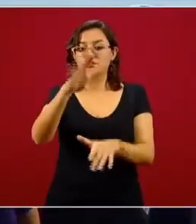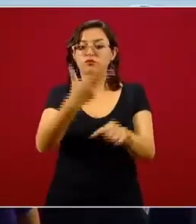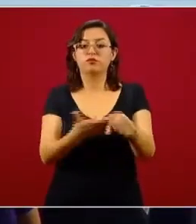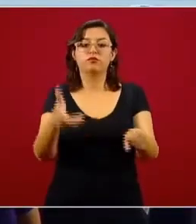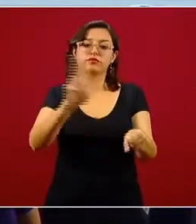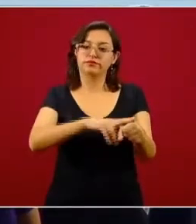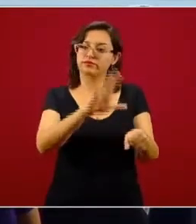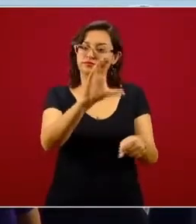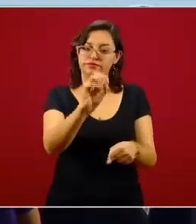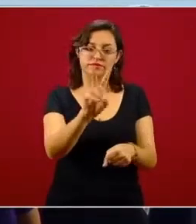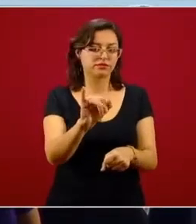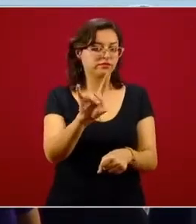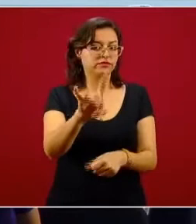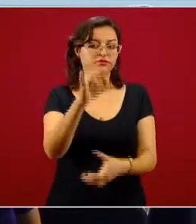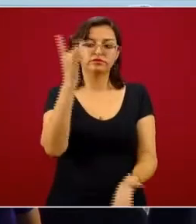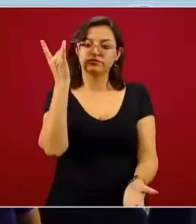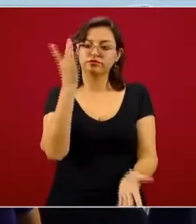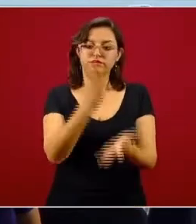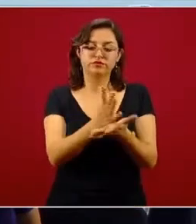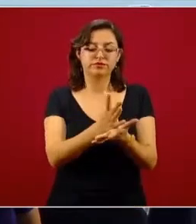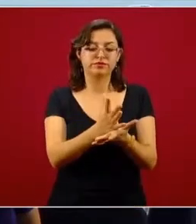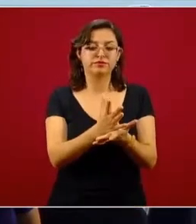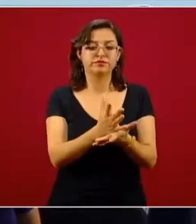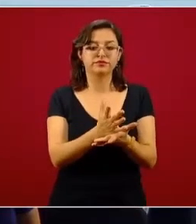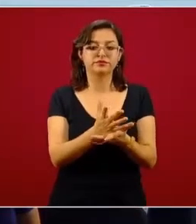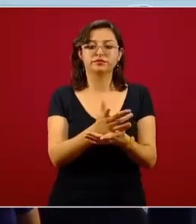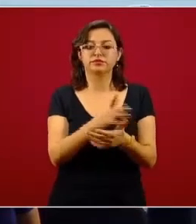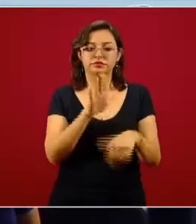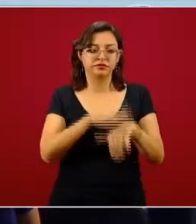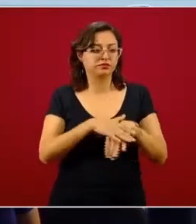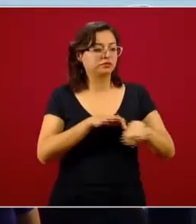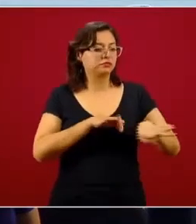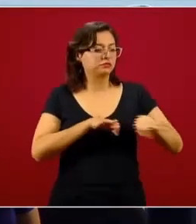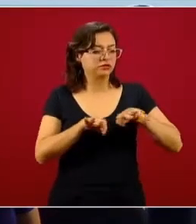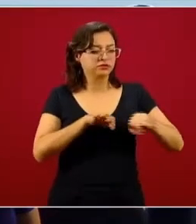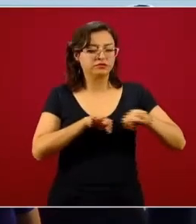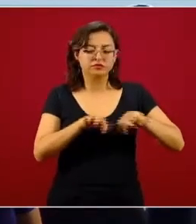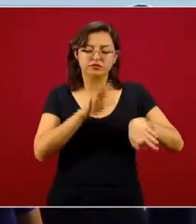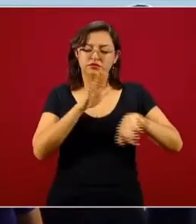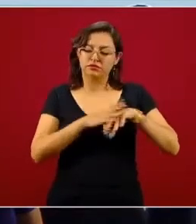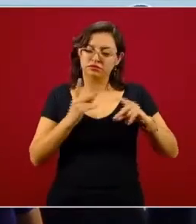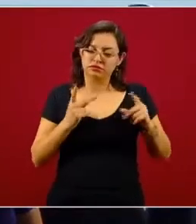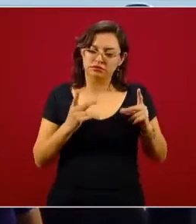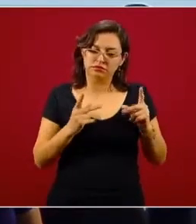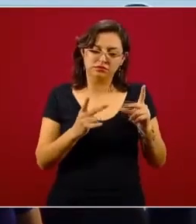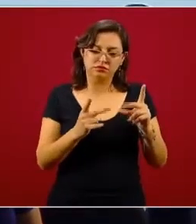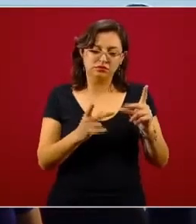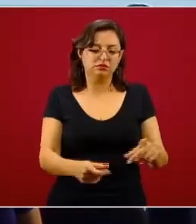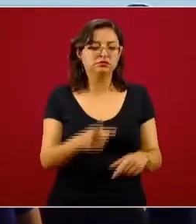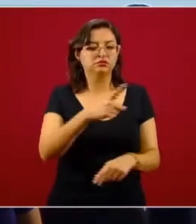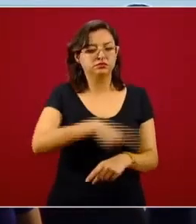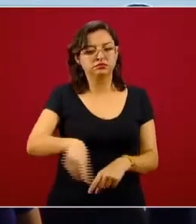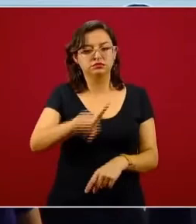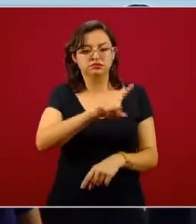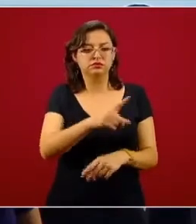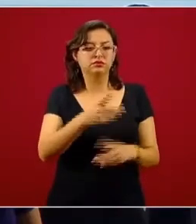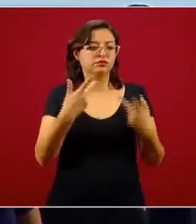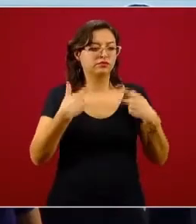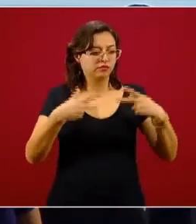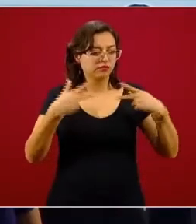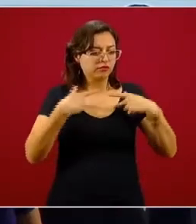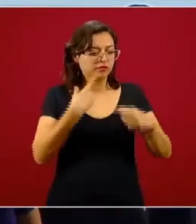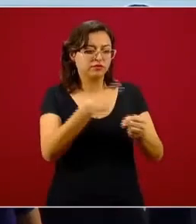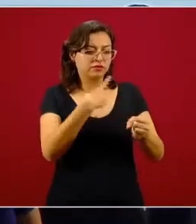convertidos, reconvertidos a COVID los más productivos. Y por productivos nos referimos a los que han tenido el mayor número de